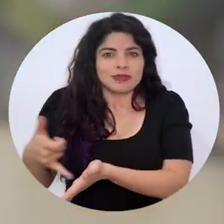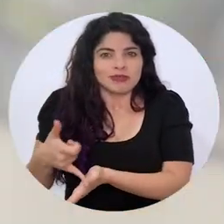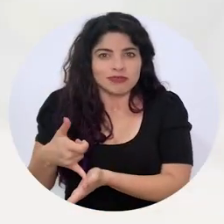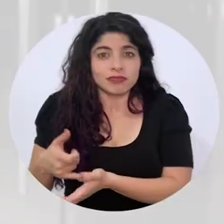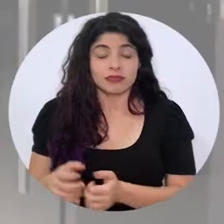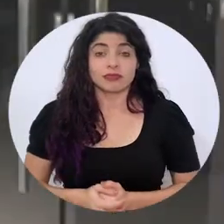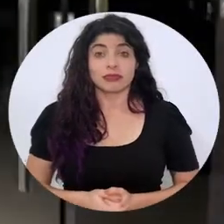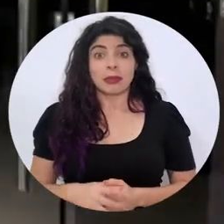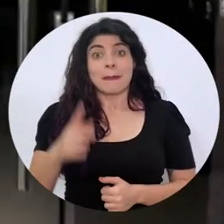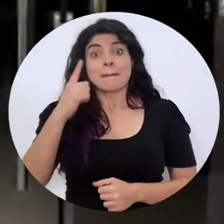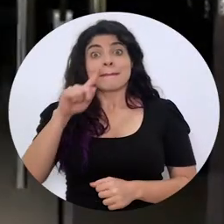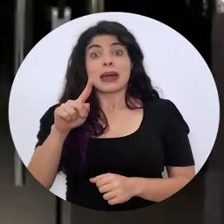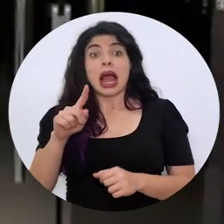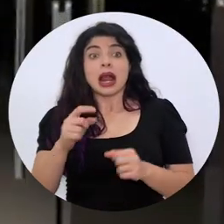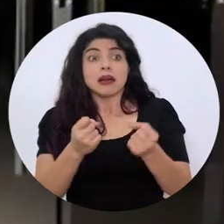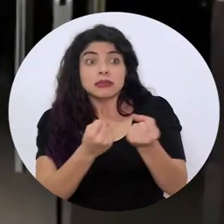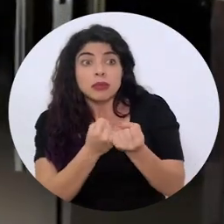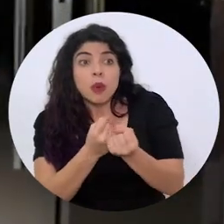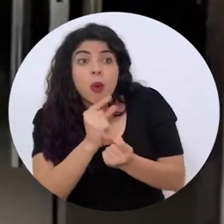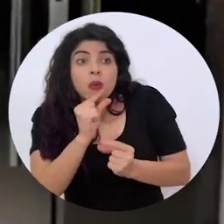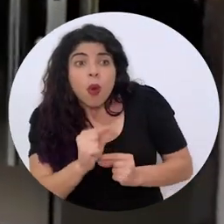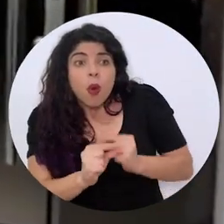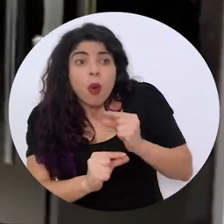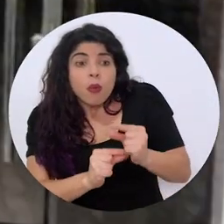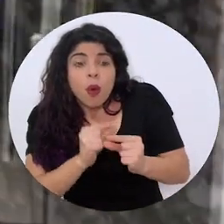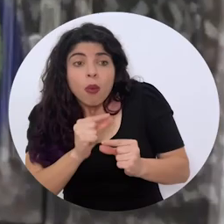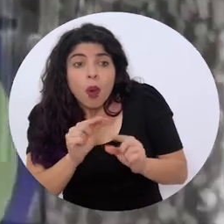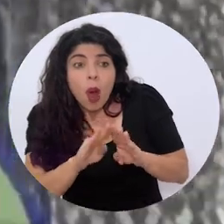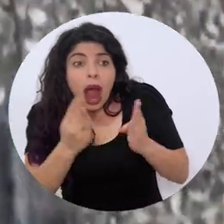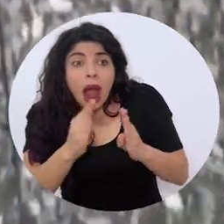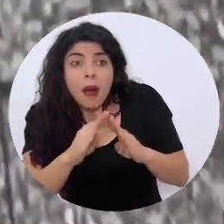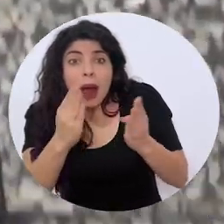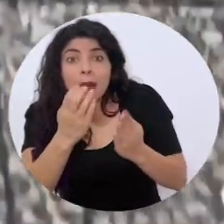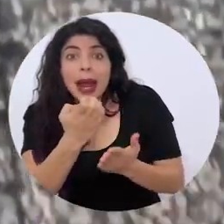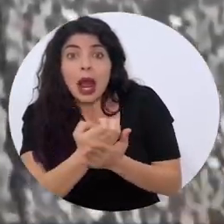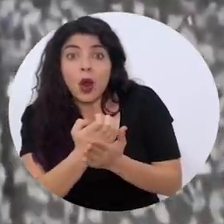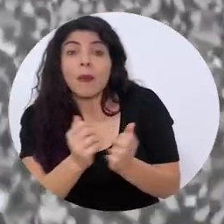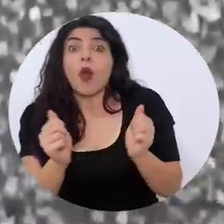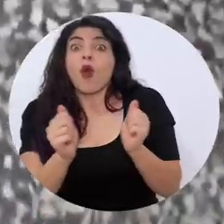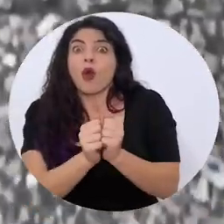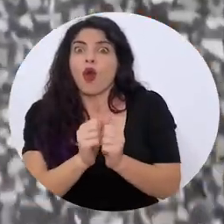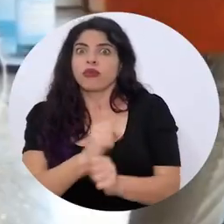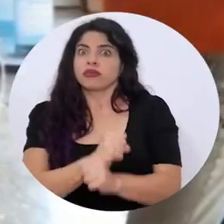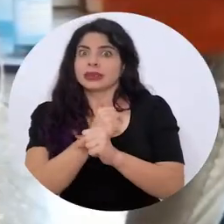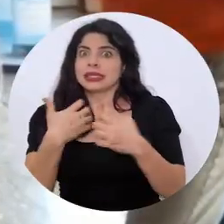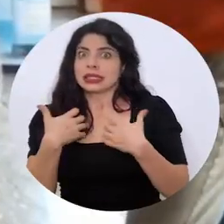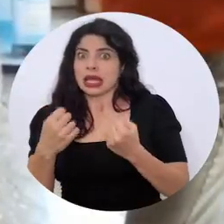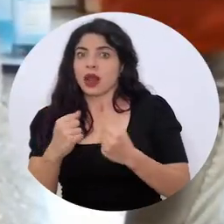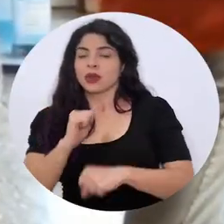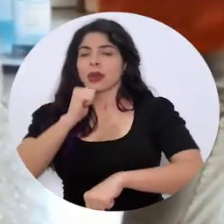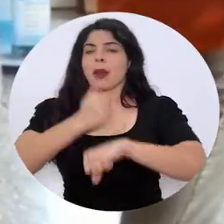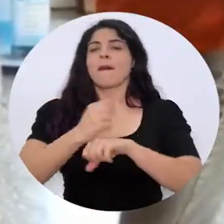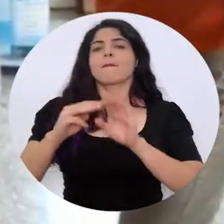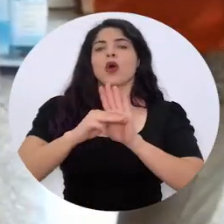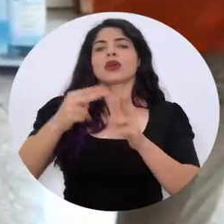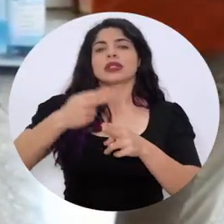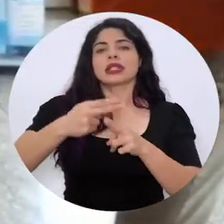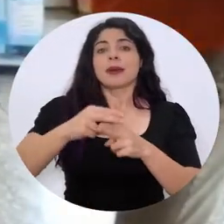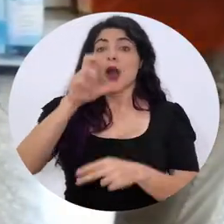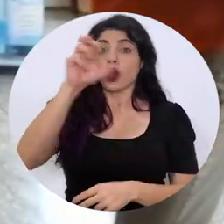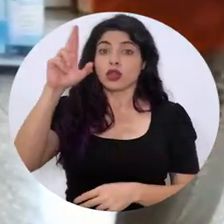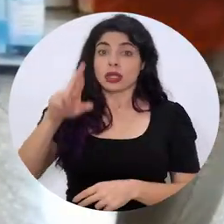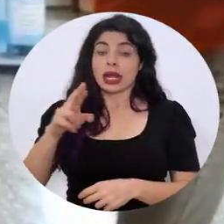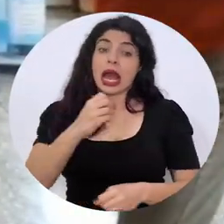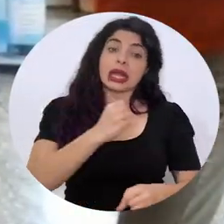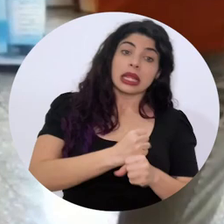vulnerables. Para impulsar la reapertura gradual y sanitariamente controlada de nuestra economía, desarrollamos el modelo compartido